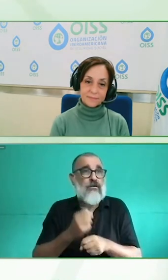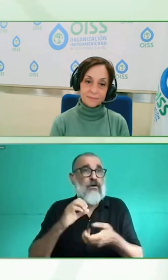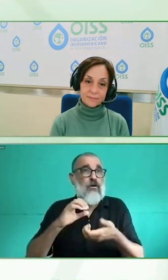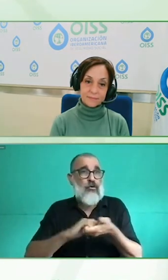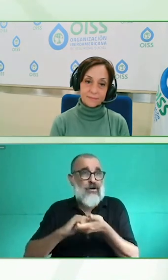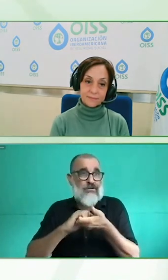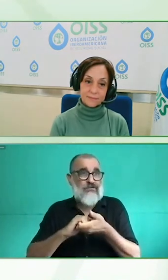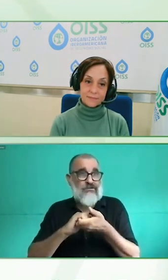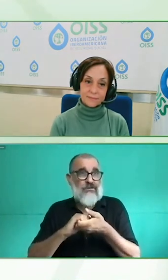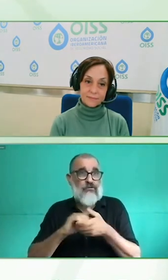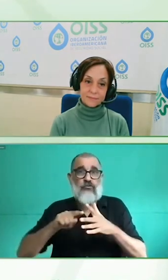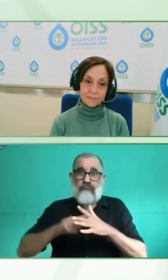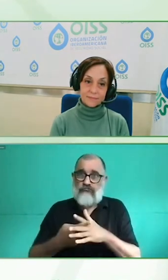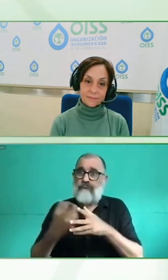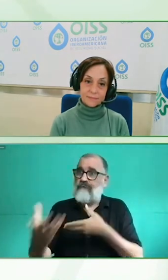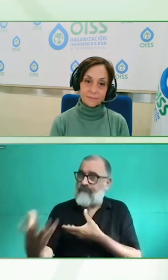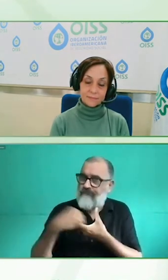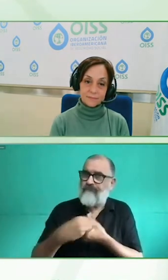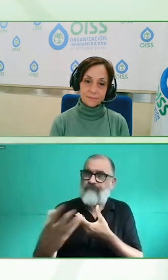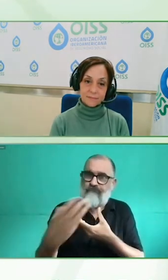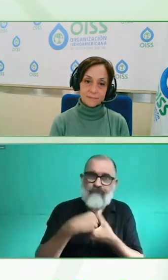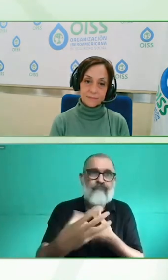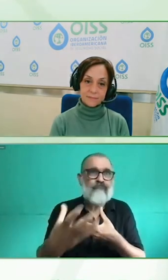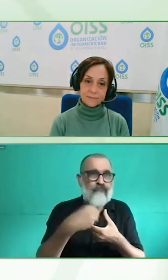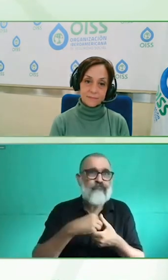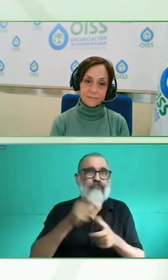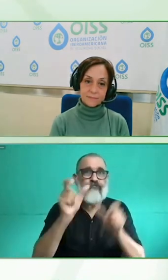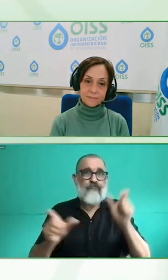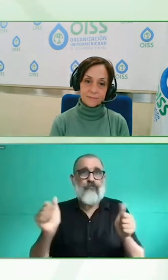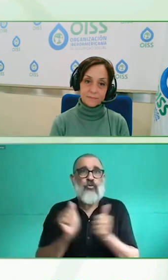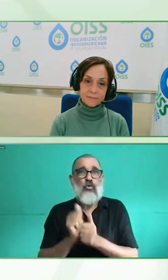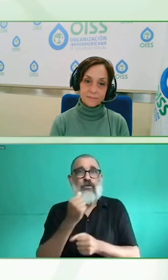mis consumidores ciegos qué tipo de cerveza están consumiendo?